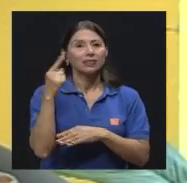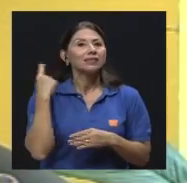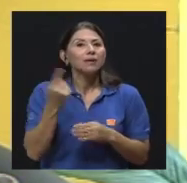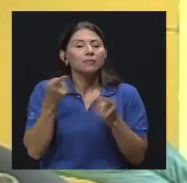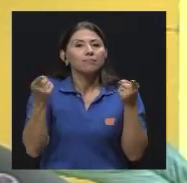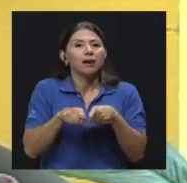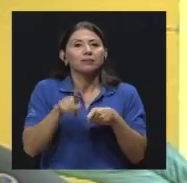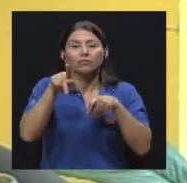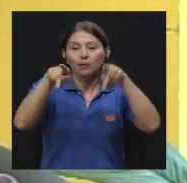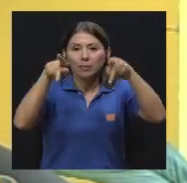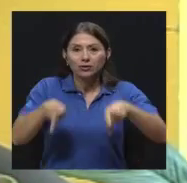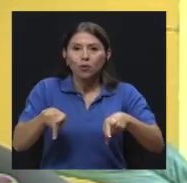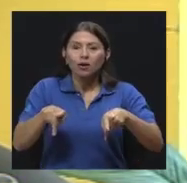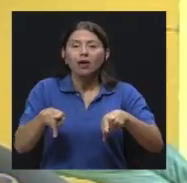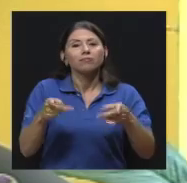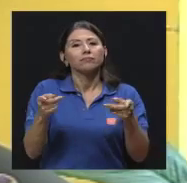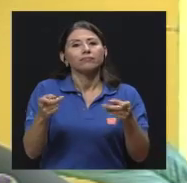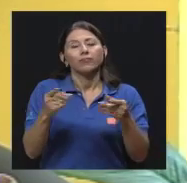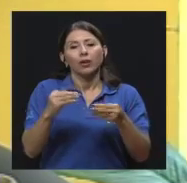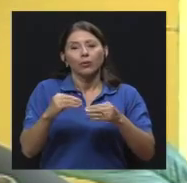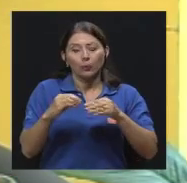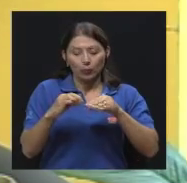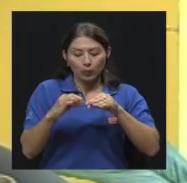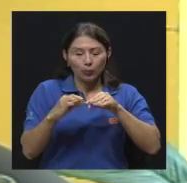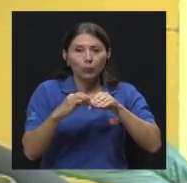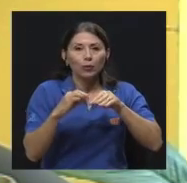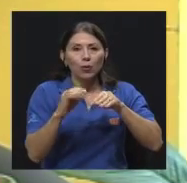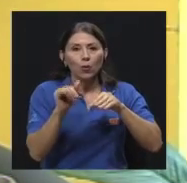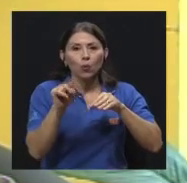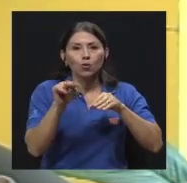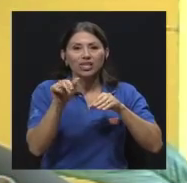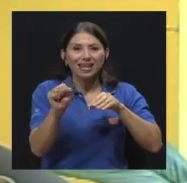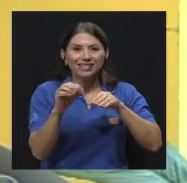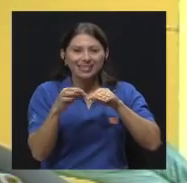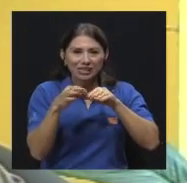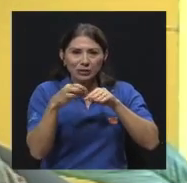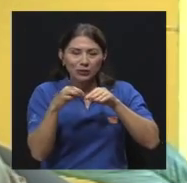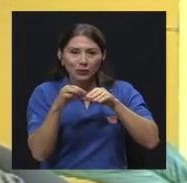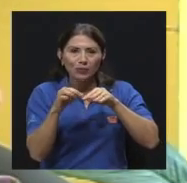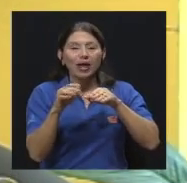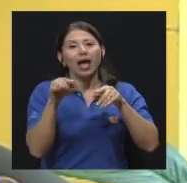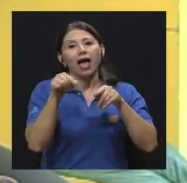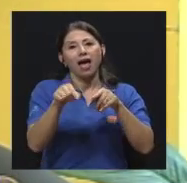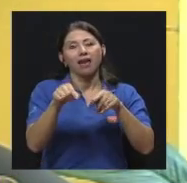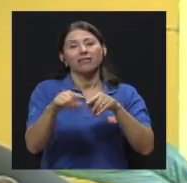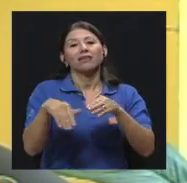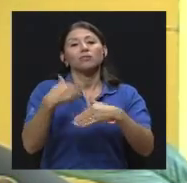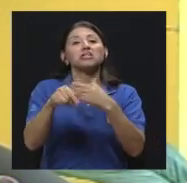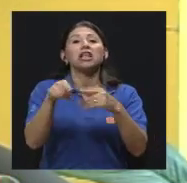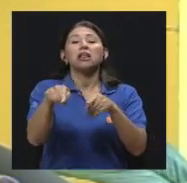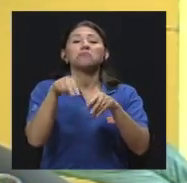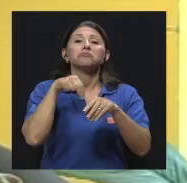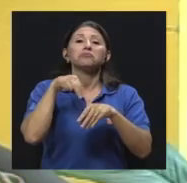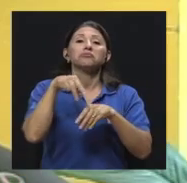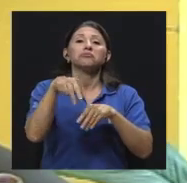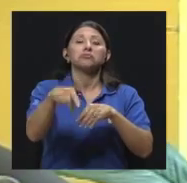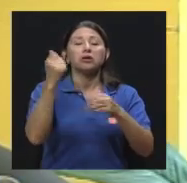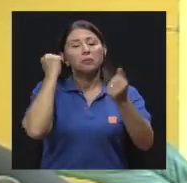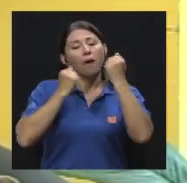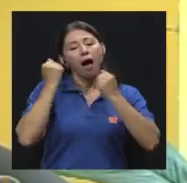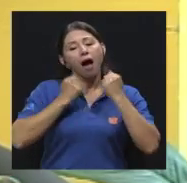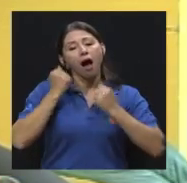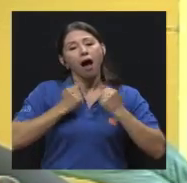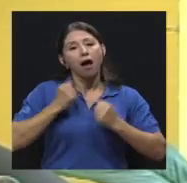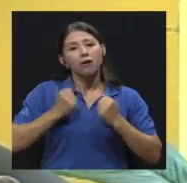que tiene tiña de las uñas, ¿verdad? Y nos las transmite a nosotros, ¿por qué? Porque cuando él se mete al baño, libera sus